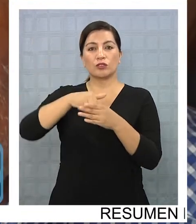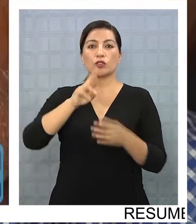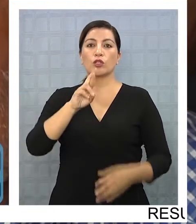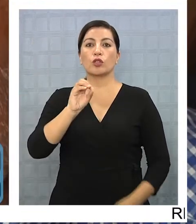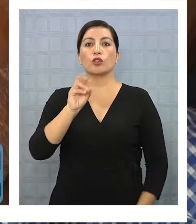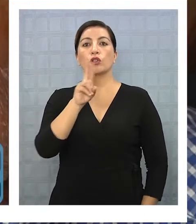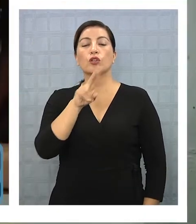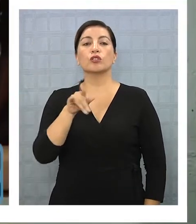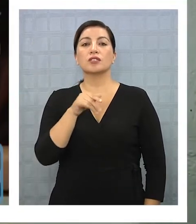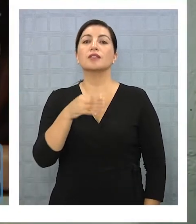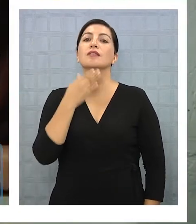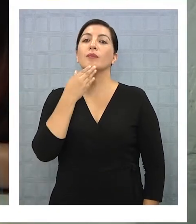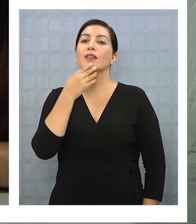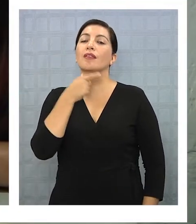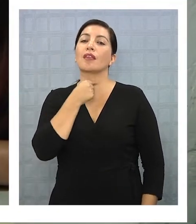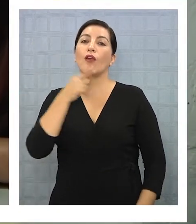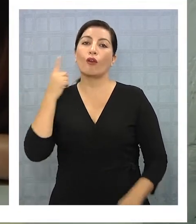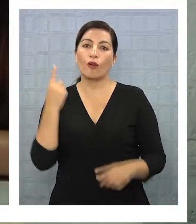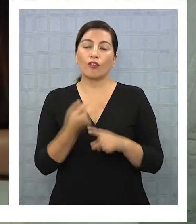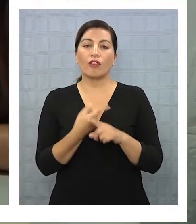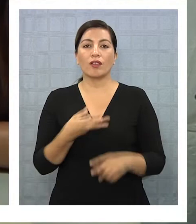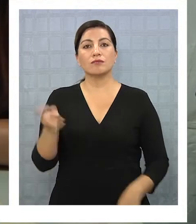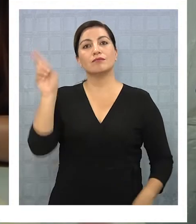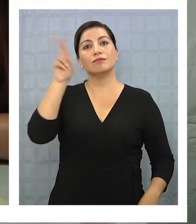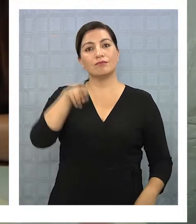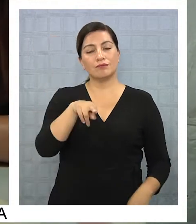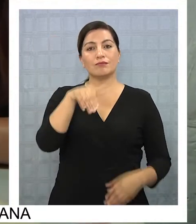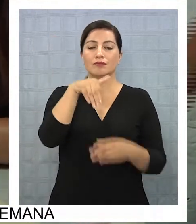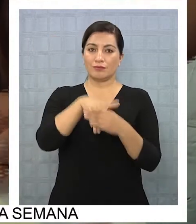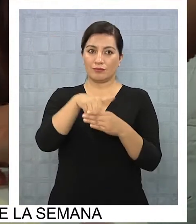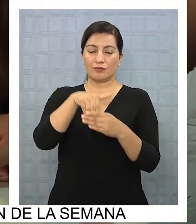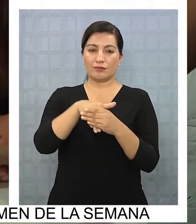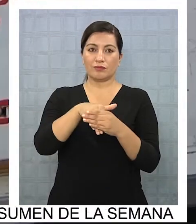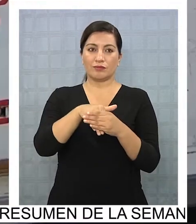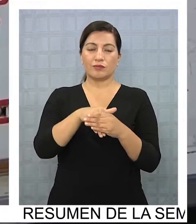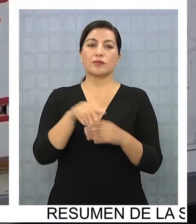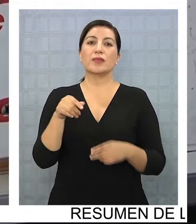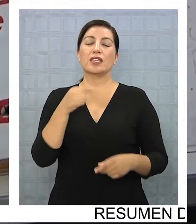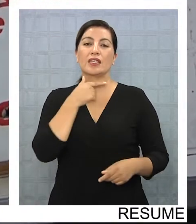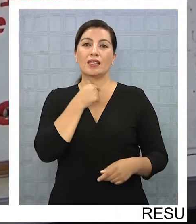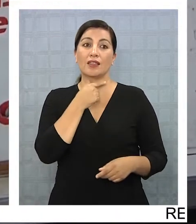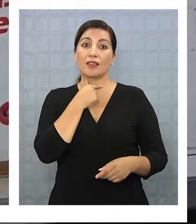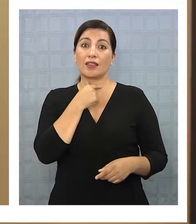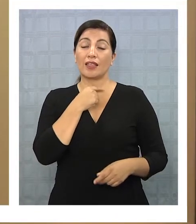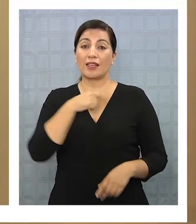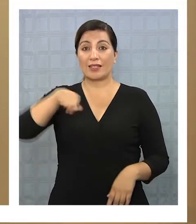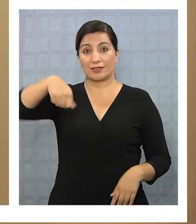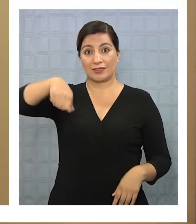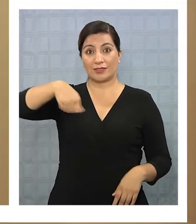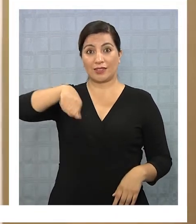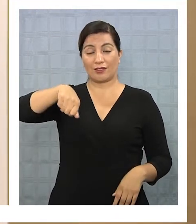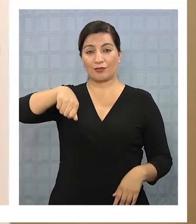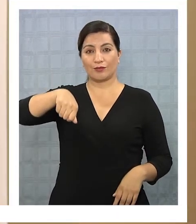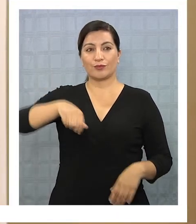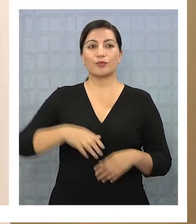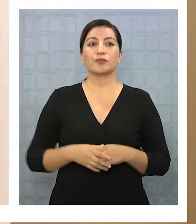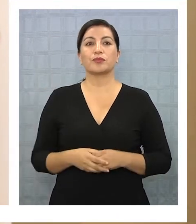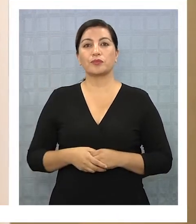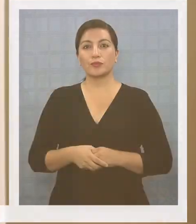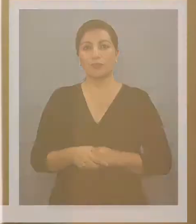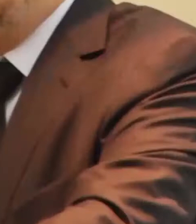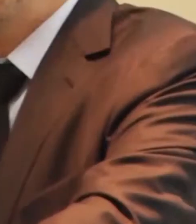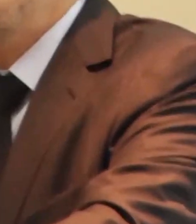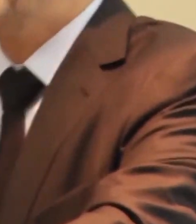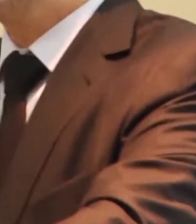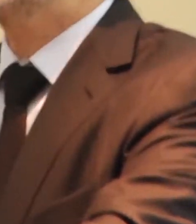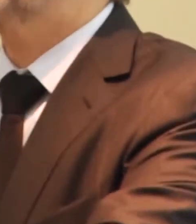irá a la repostulación y el PC y Jorge Soria buscarán arrebatarle el sillón del Senado. Que se rige con el